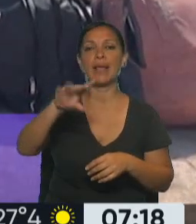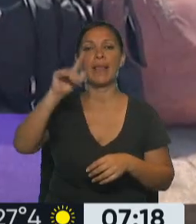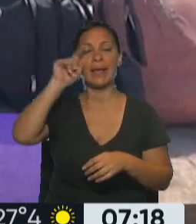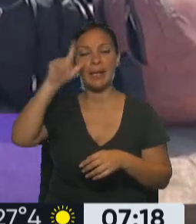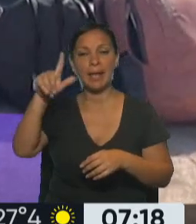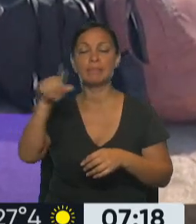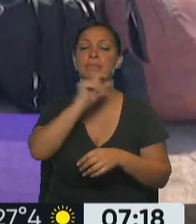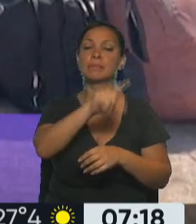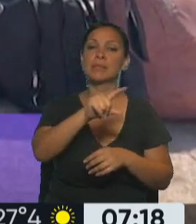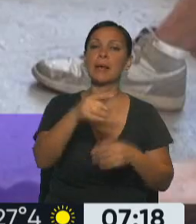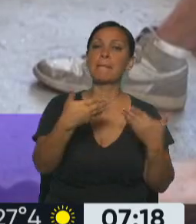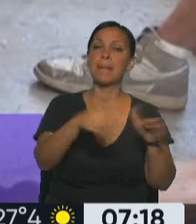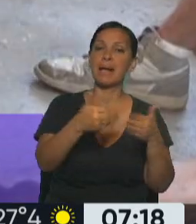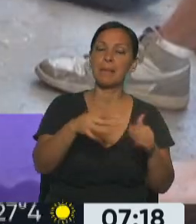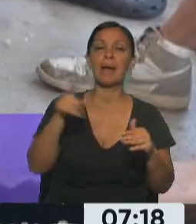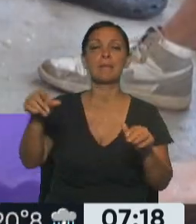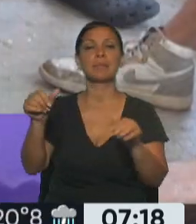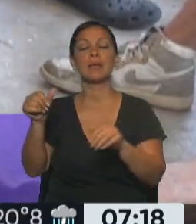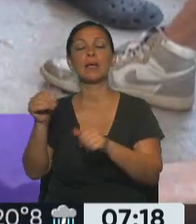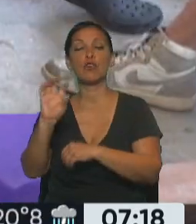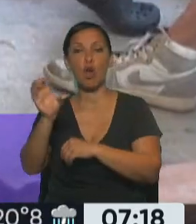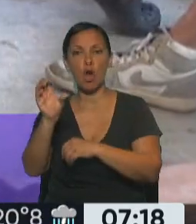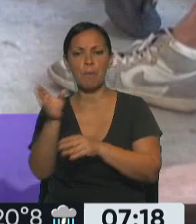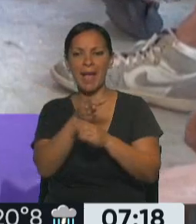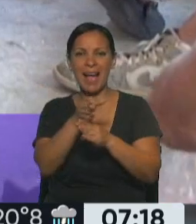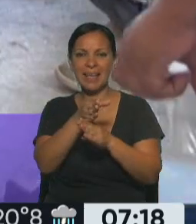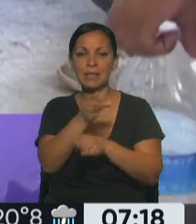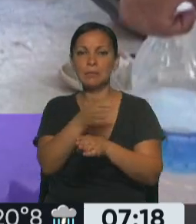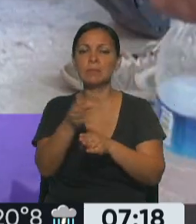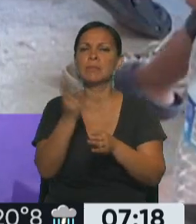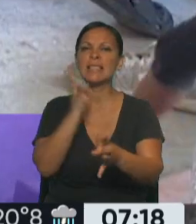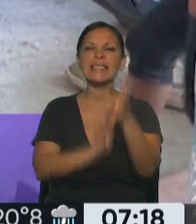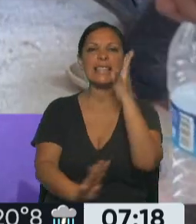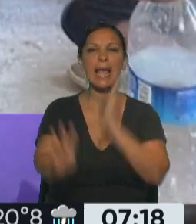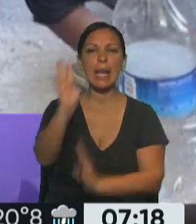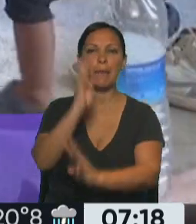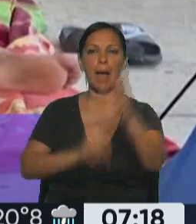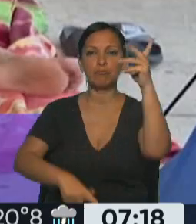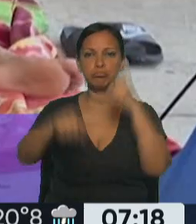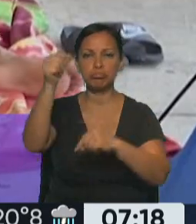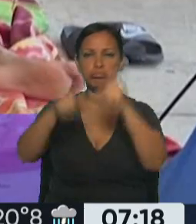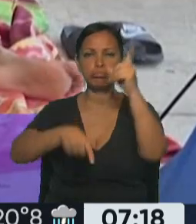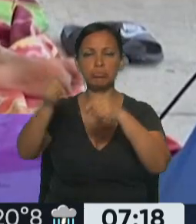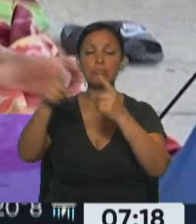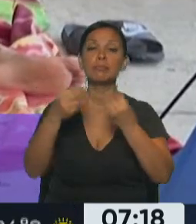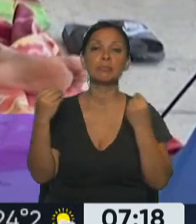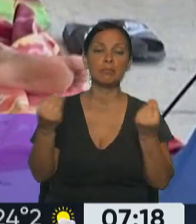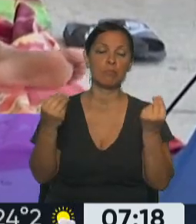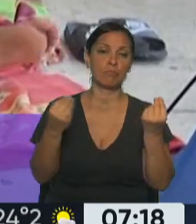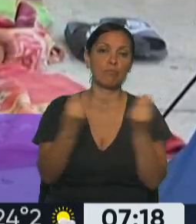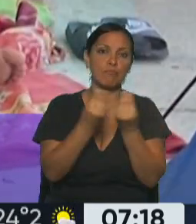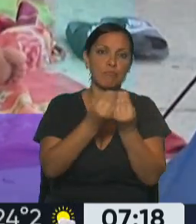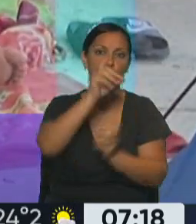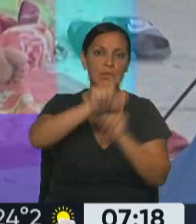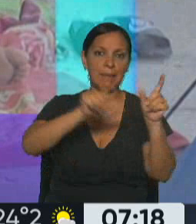Sudamérica de Centroamérica. Es una selva muy peligrosa que los inmigrantes, muchos inmigrantes, tratan de cruzar. Algunos